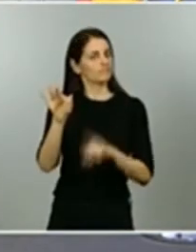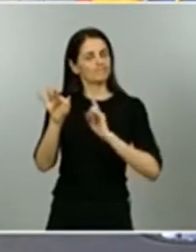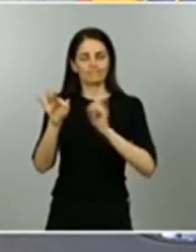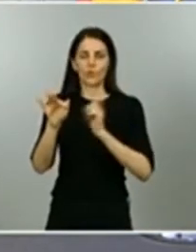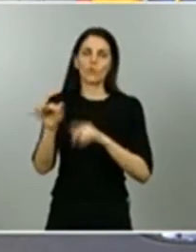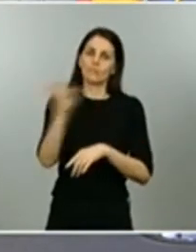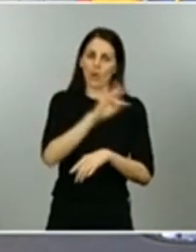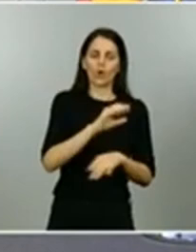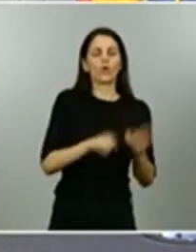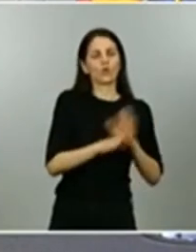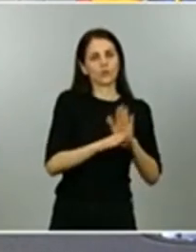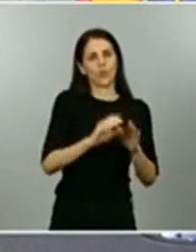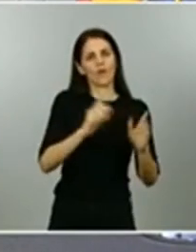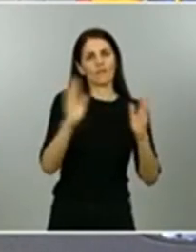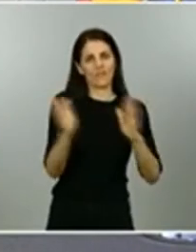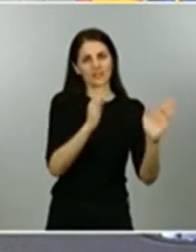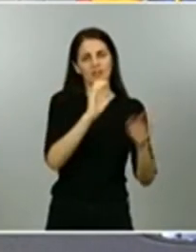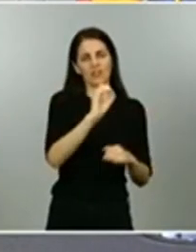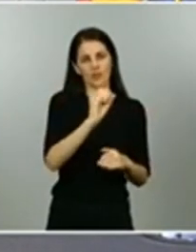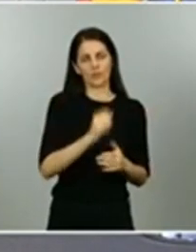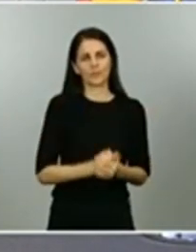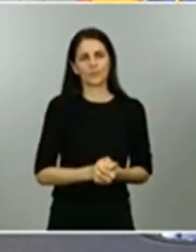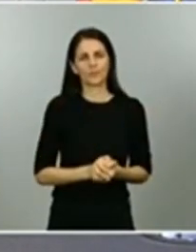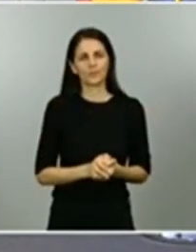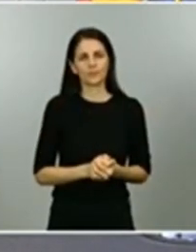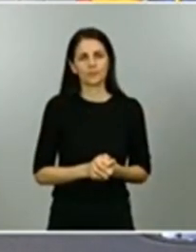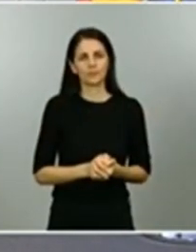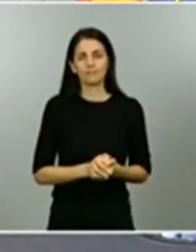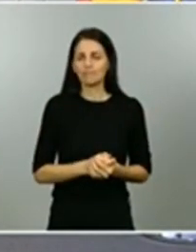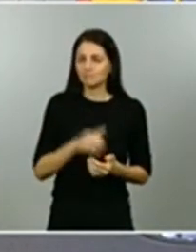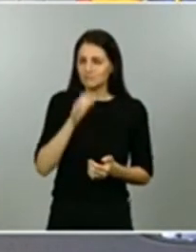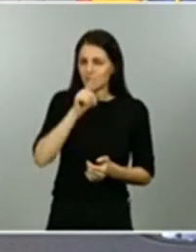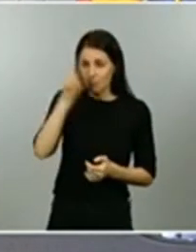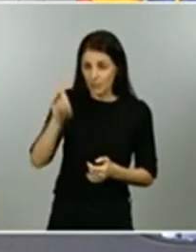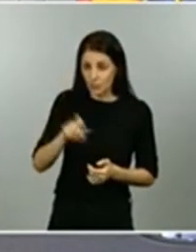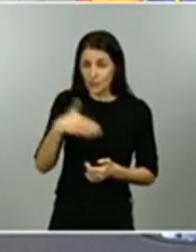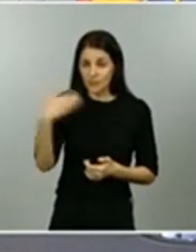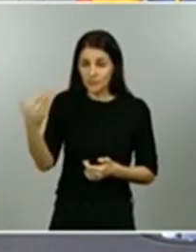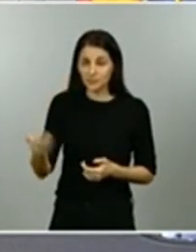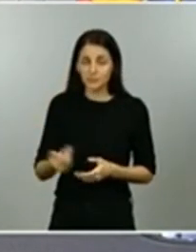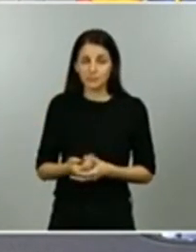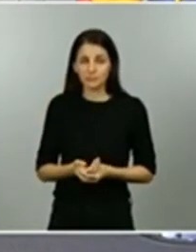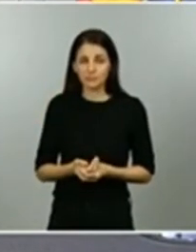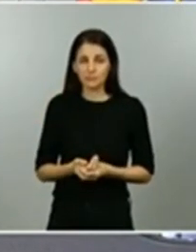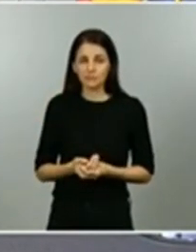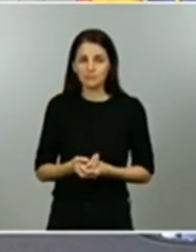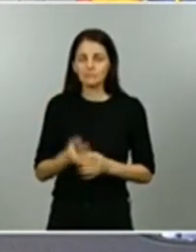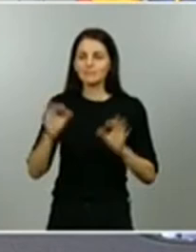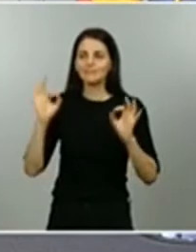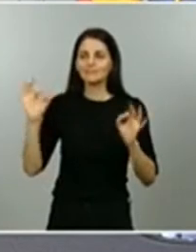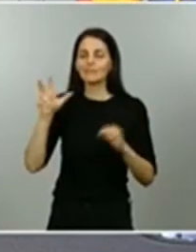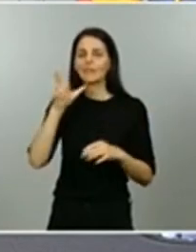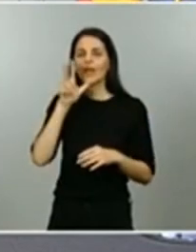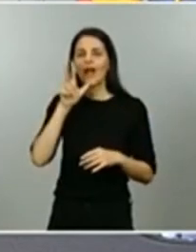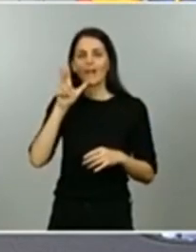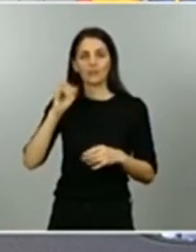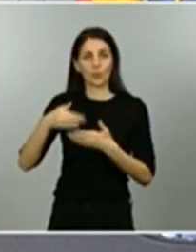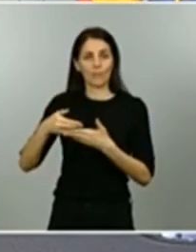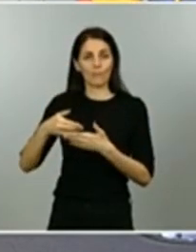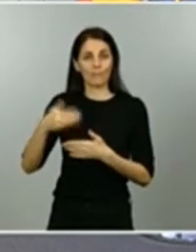Vamos a la siguiente pregunta en este caso es el Huffington Post el que toma la palabra adelante